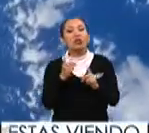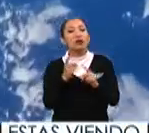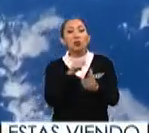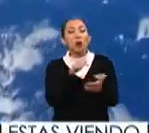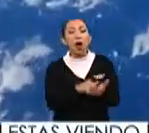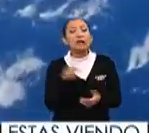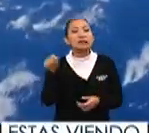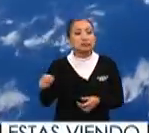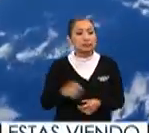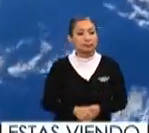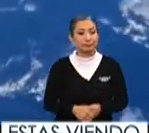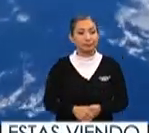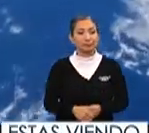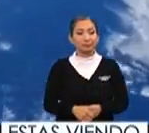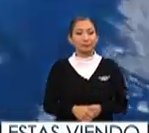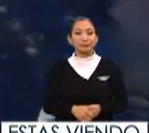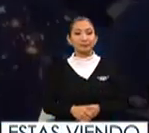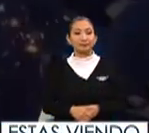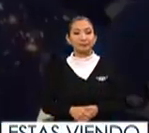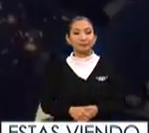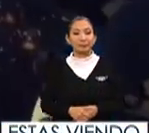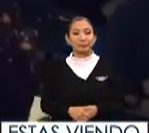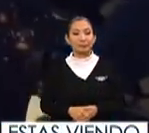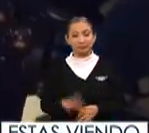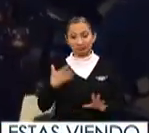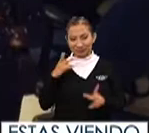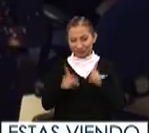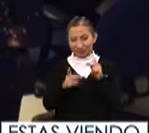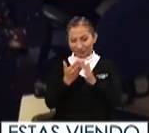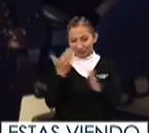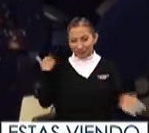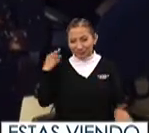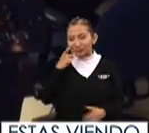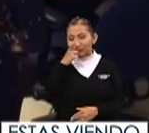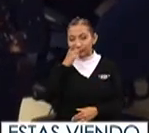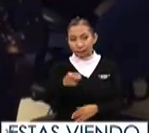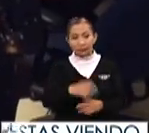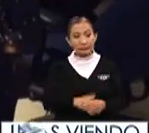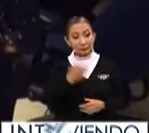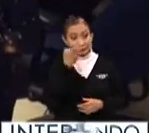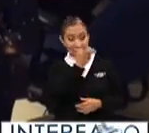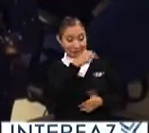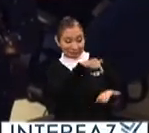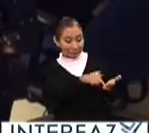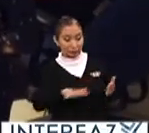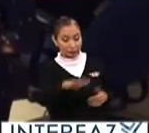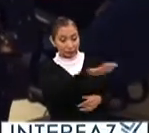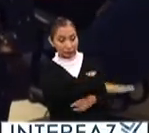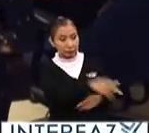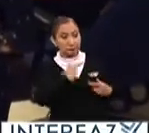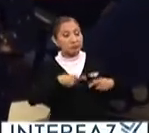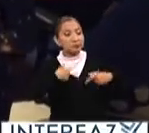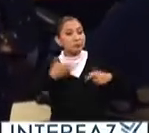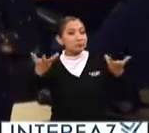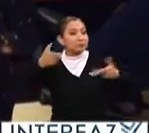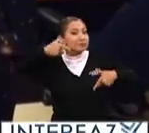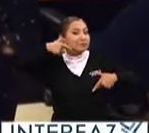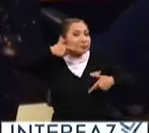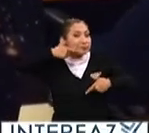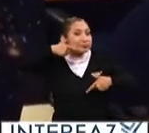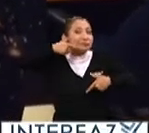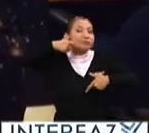Carlos? es eso? Ahora como platicábamos anteriormente aquí los operadores